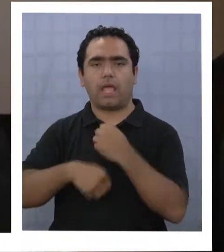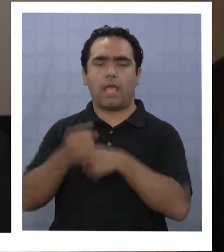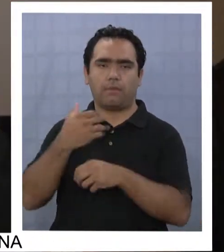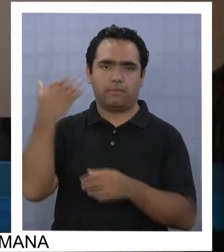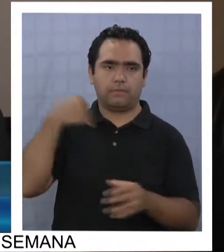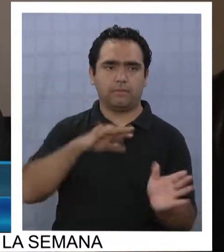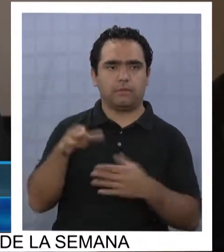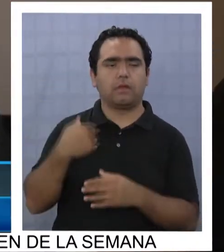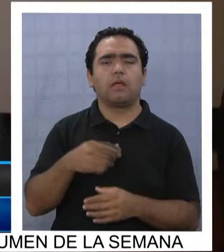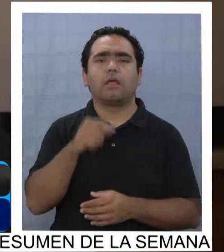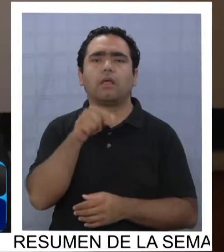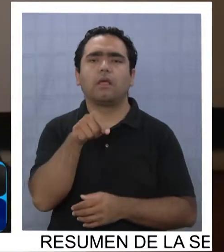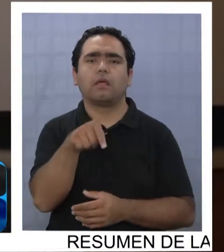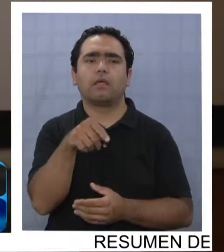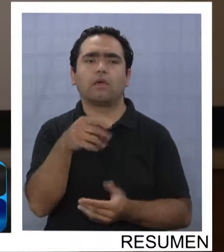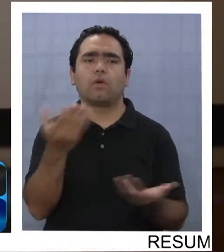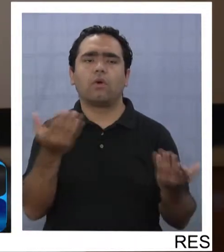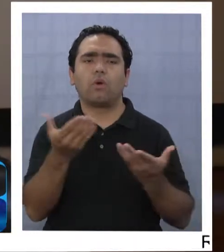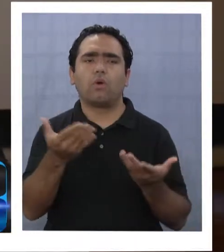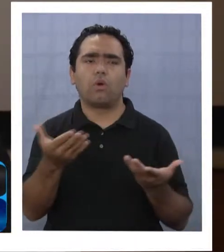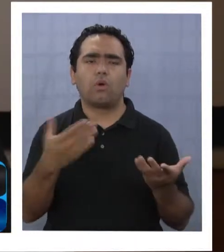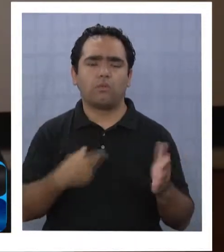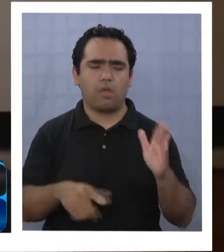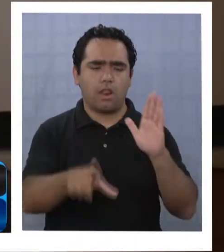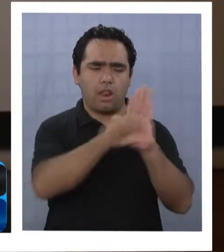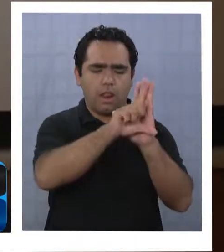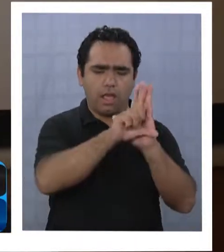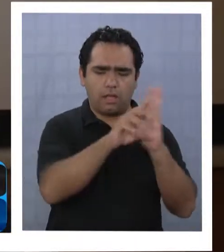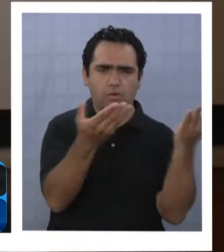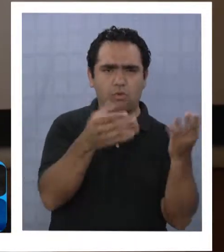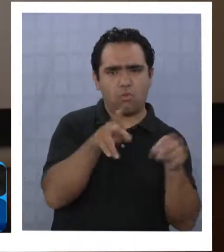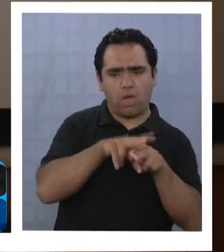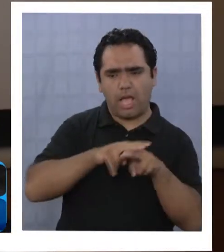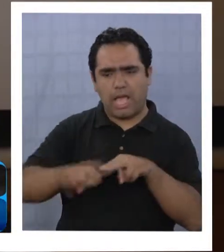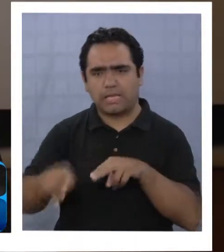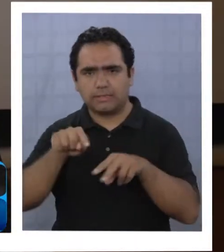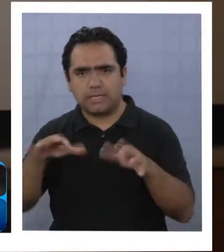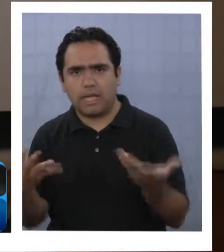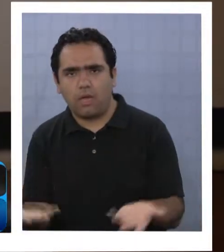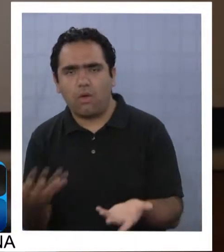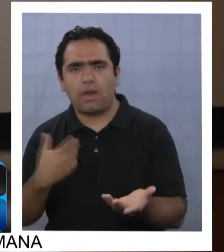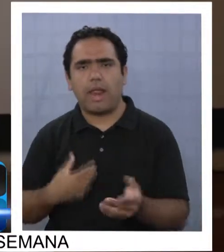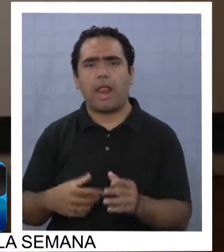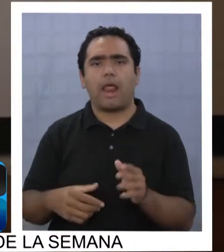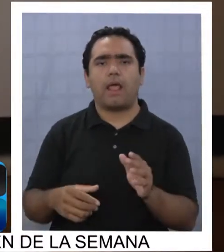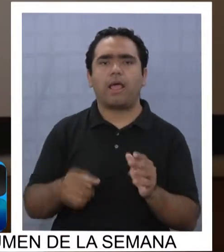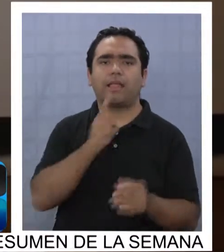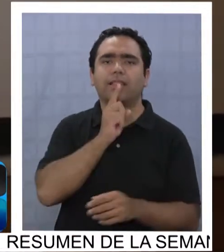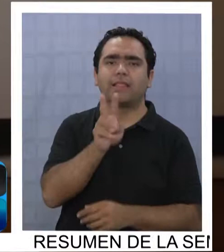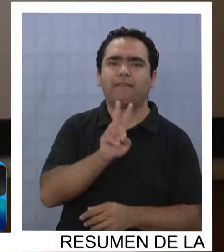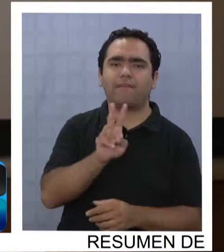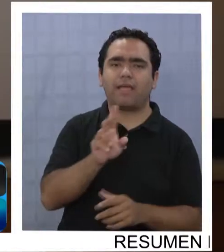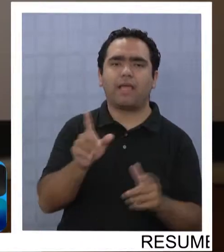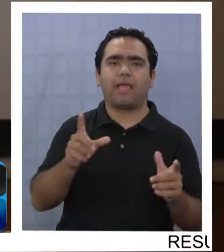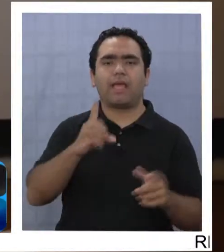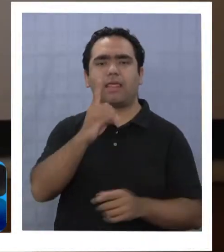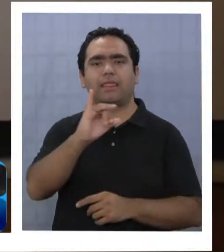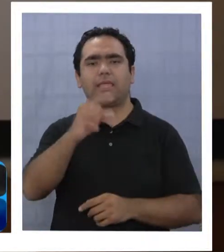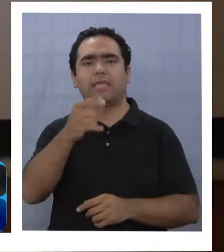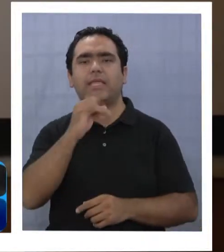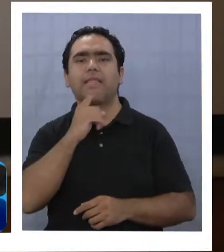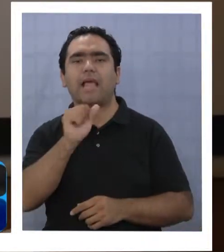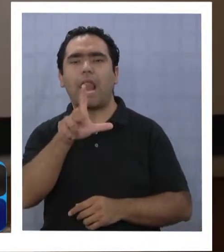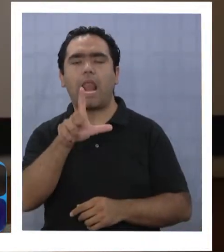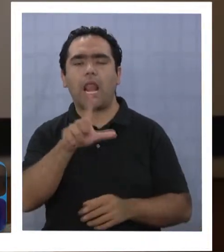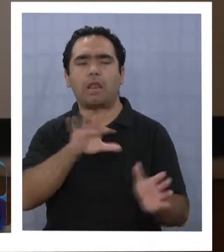cómo se iba a plasmar lo que habíamos conversado, que es la nueva regulación en televisión digital en la operatividad práctica, yo creo. Y las dudas